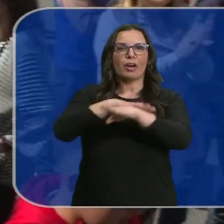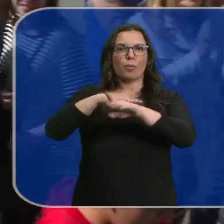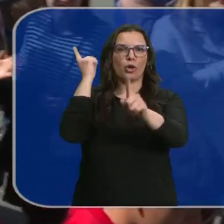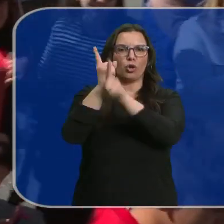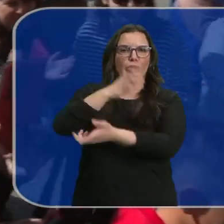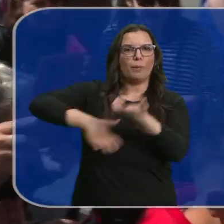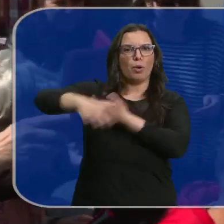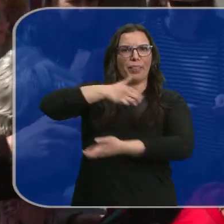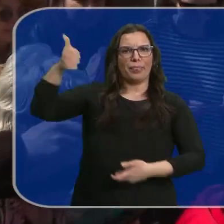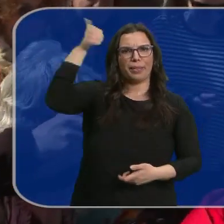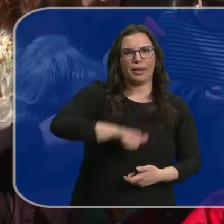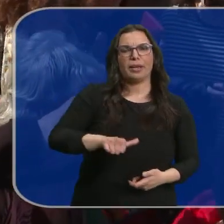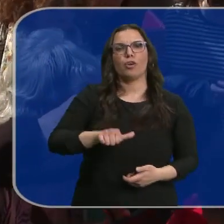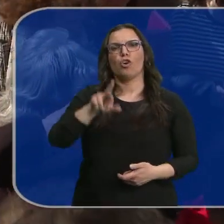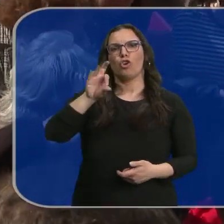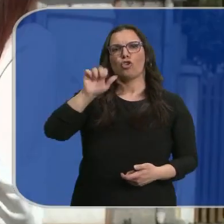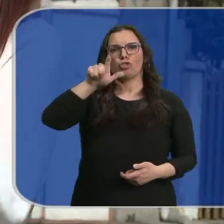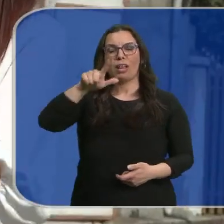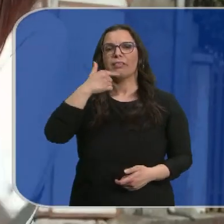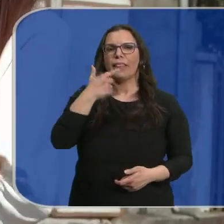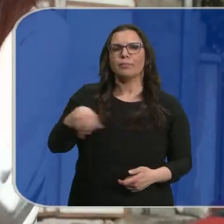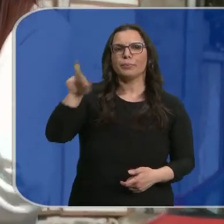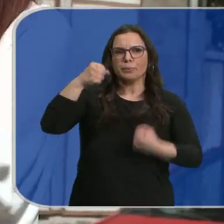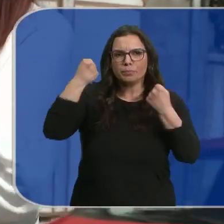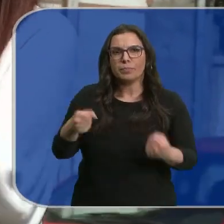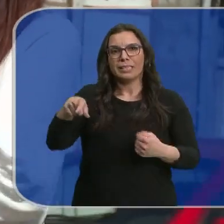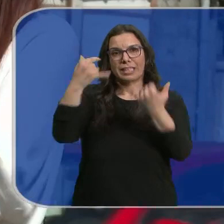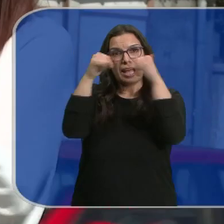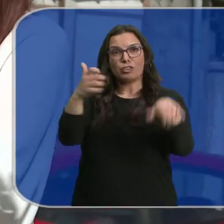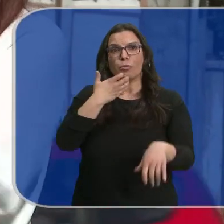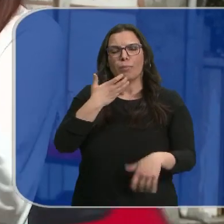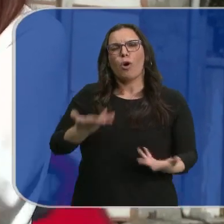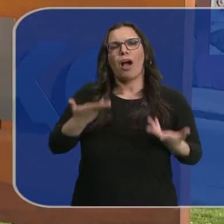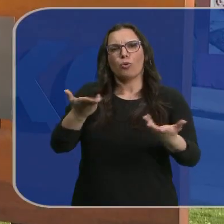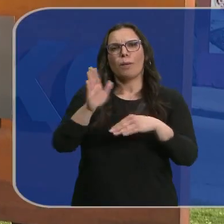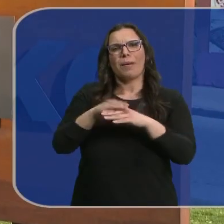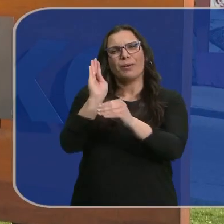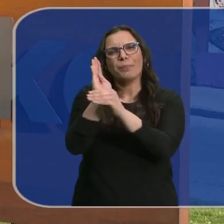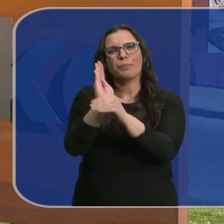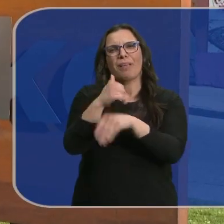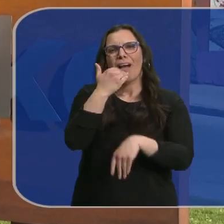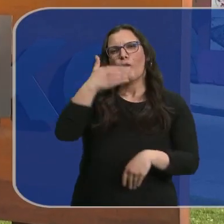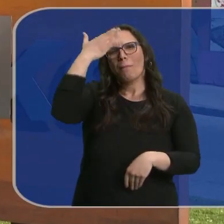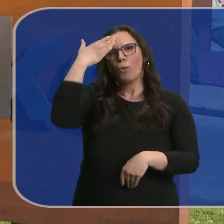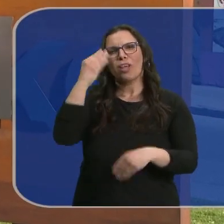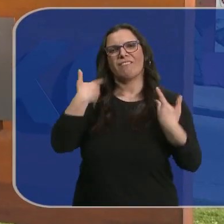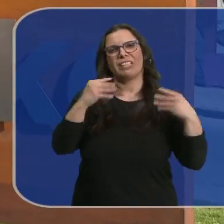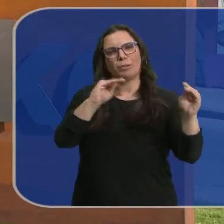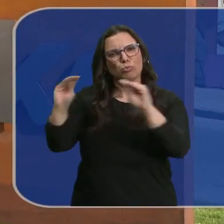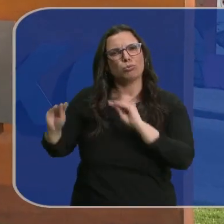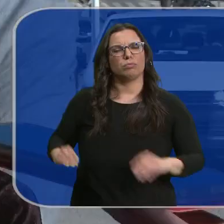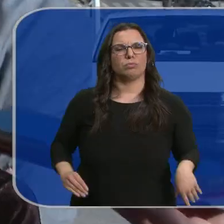contra la violencia de género, Victoria Rosel, que ha insistido en que actos como este ayudan a reparar la memoria de las víctimas.